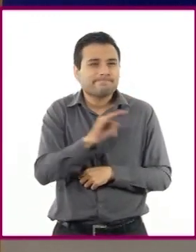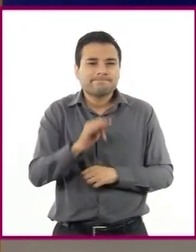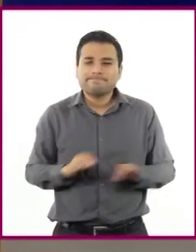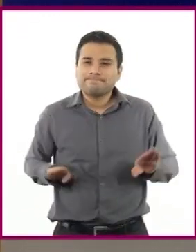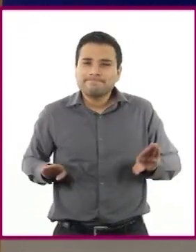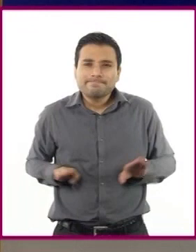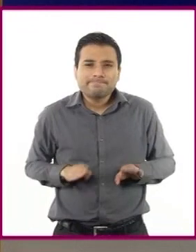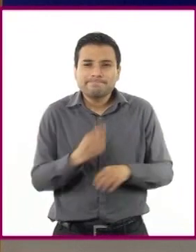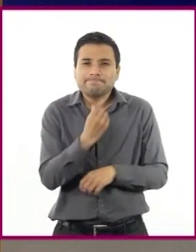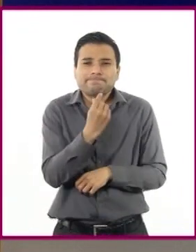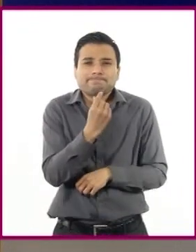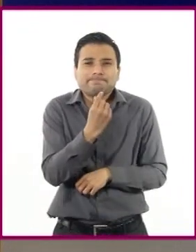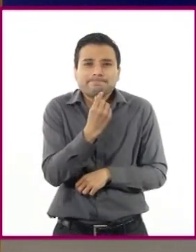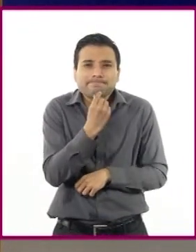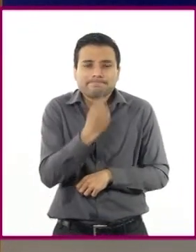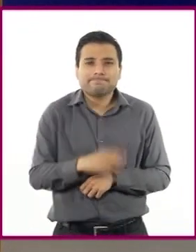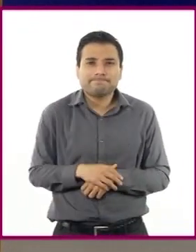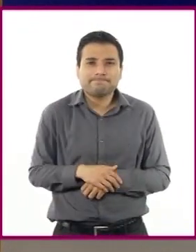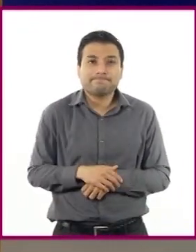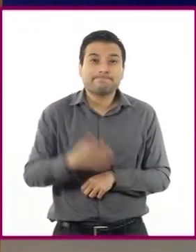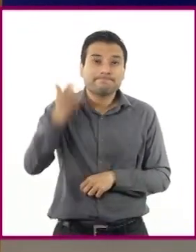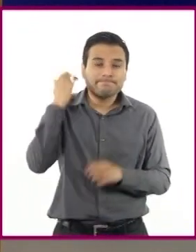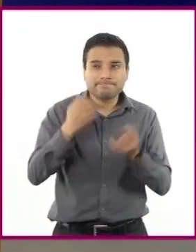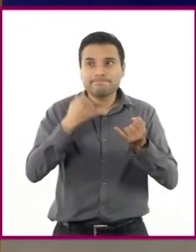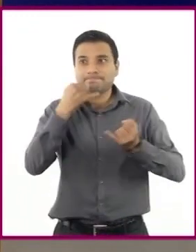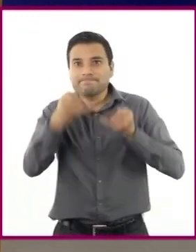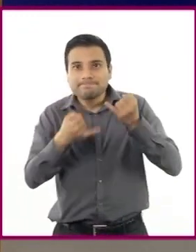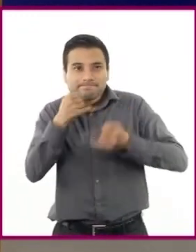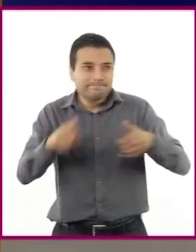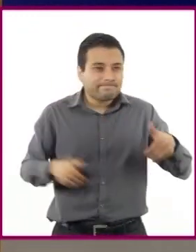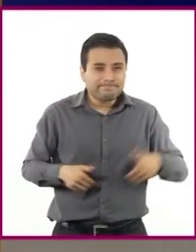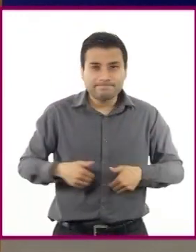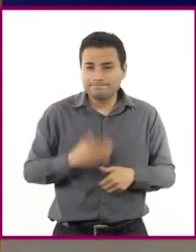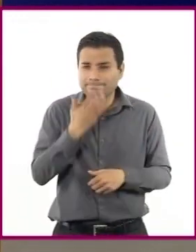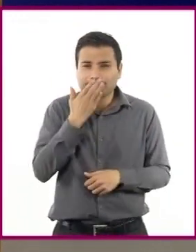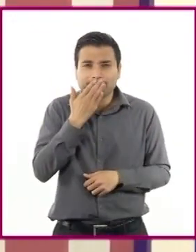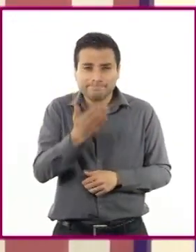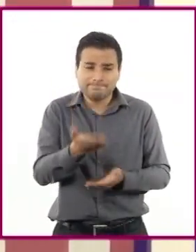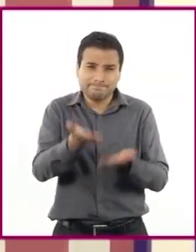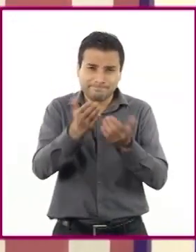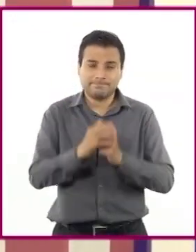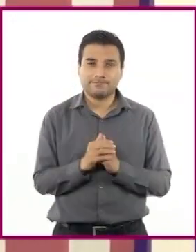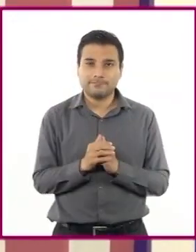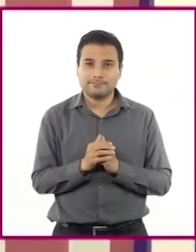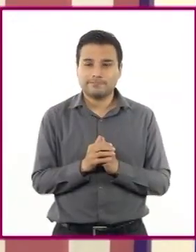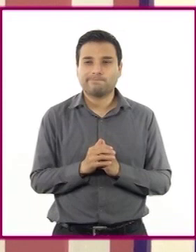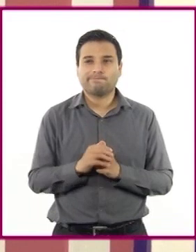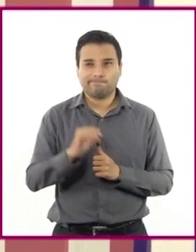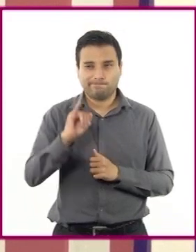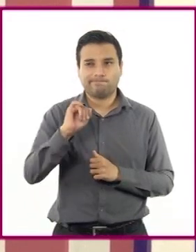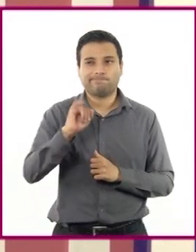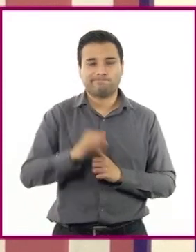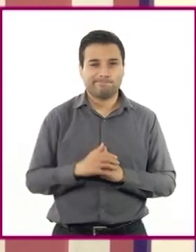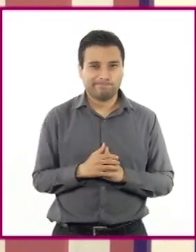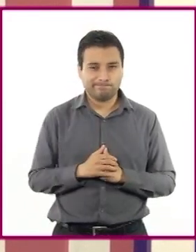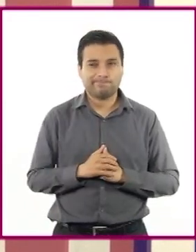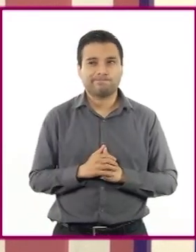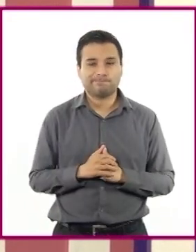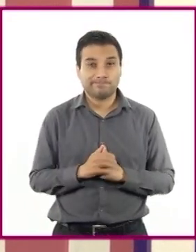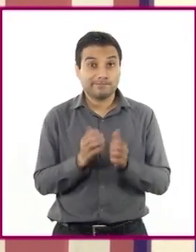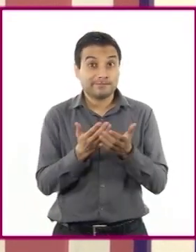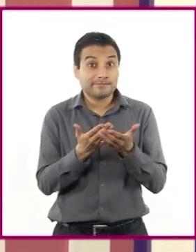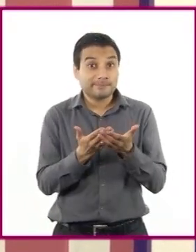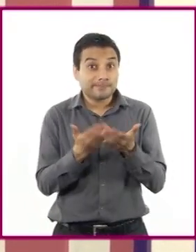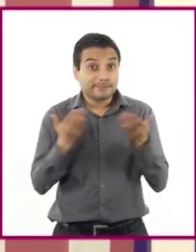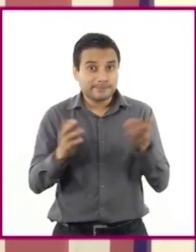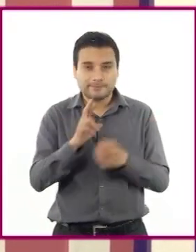historias y que jugaban a estar en otros mundos. Claro que sí, maestra. Aunque esta vez tendrá un extra, porque no solo